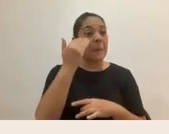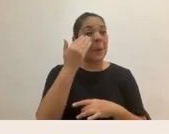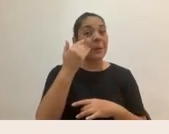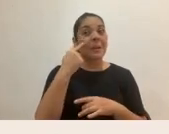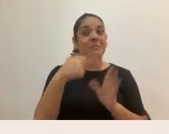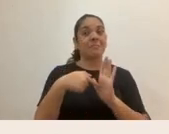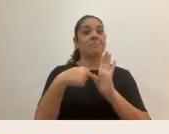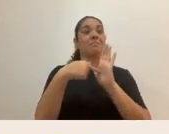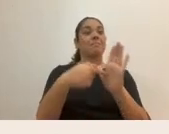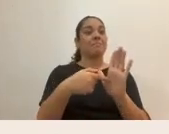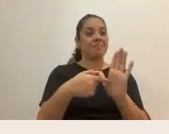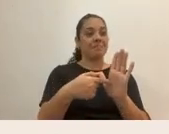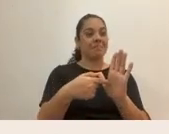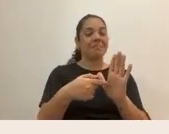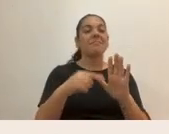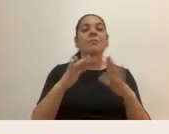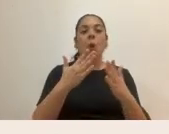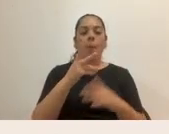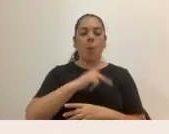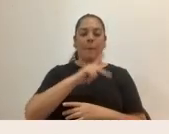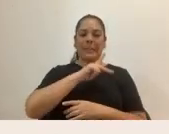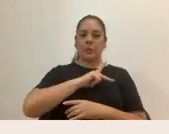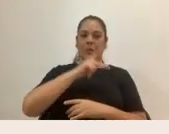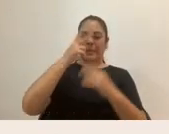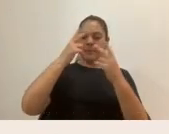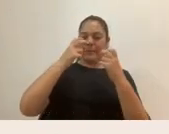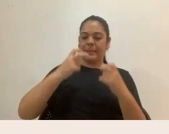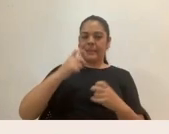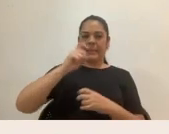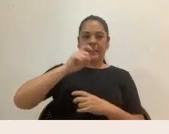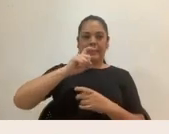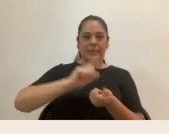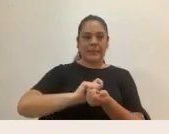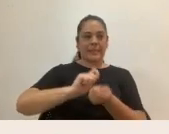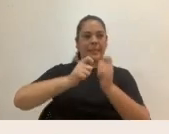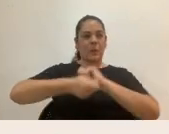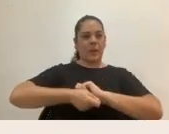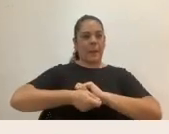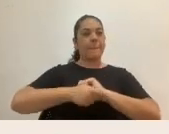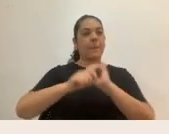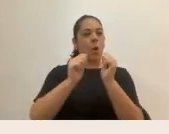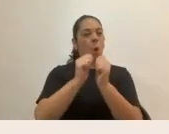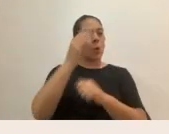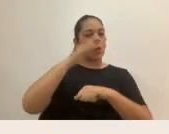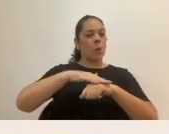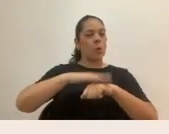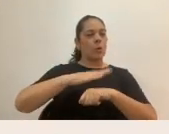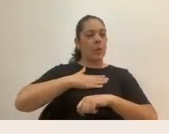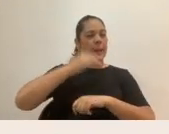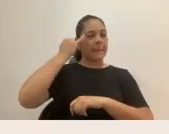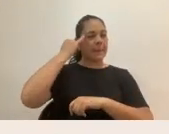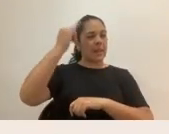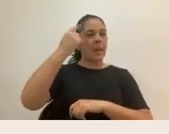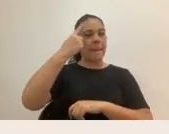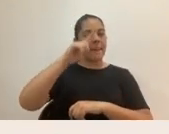personalmente necesitamos hacer algunos ajustes ahí en cuanto a nuestra ideología para poder desmitificar